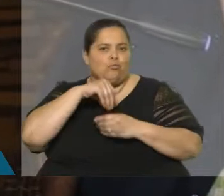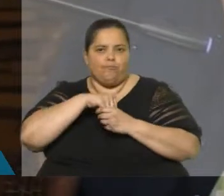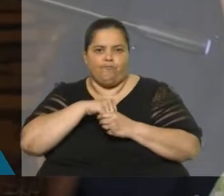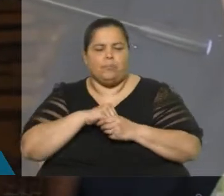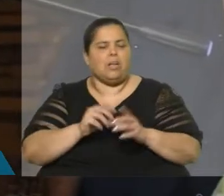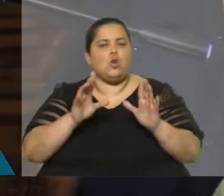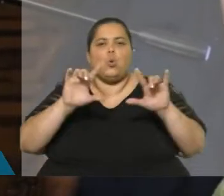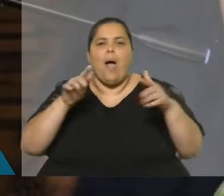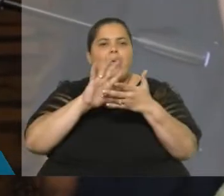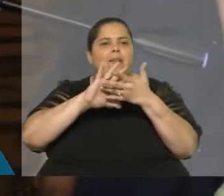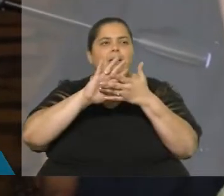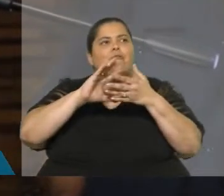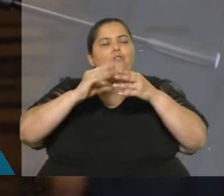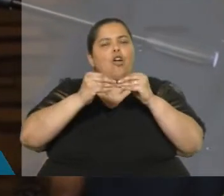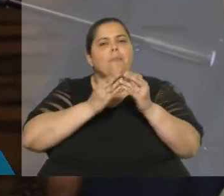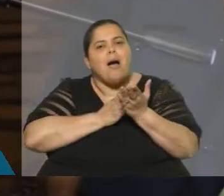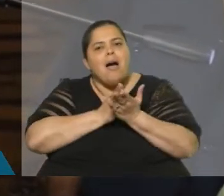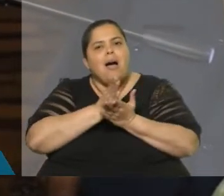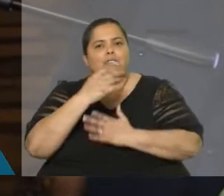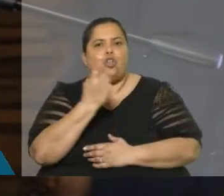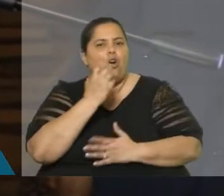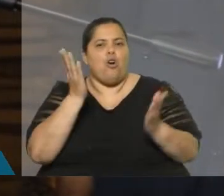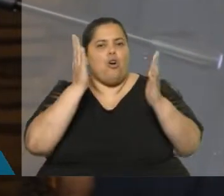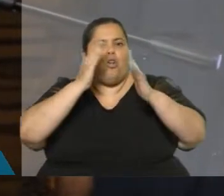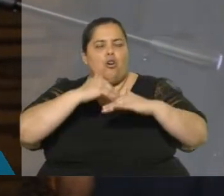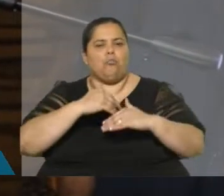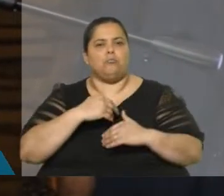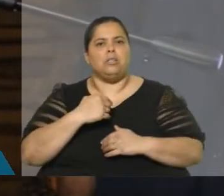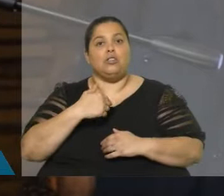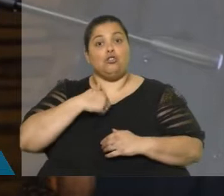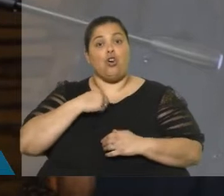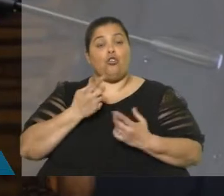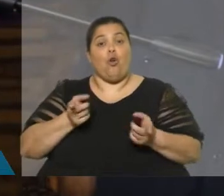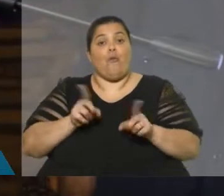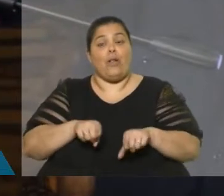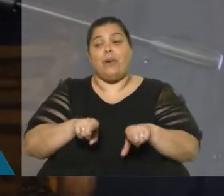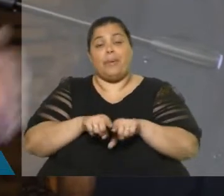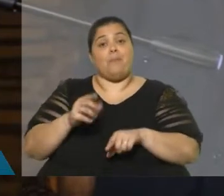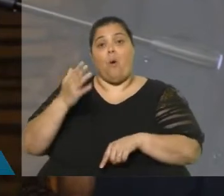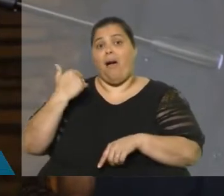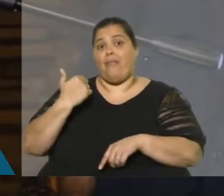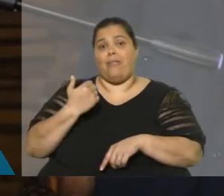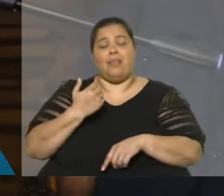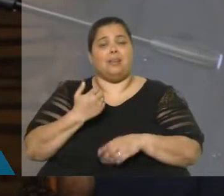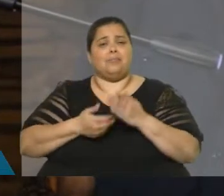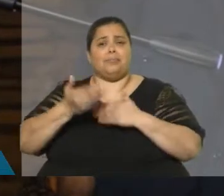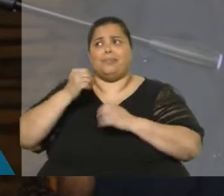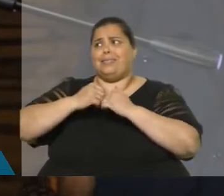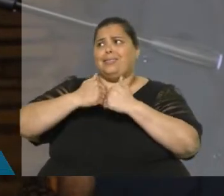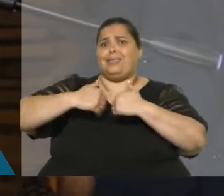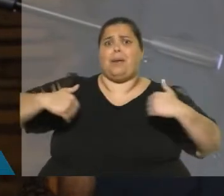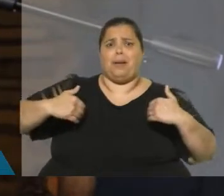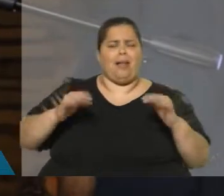no había manera de transitarlo si volvíamos nosotros a aquellos casi cuartos, por medio siglo, que nos separó